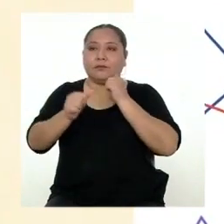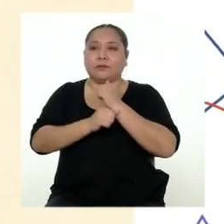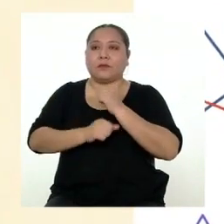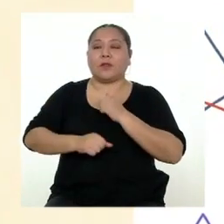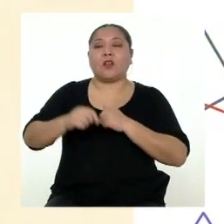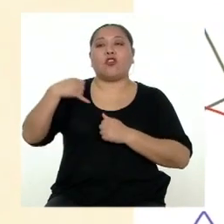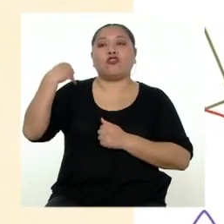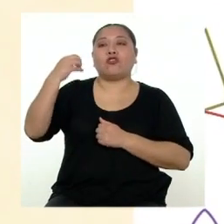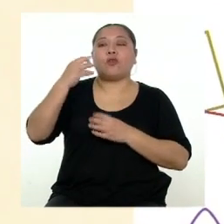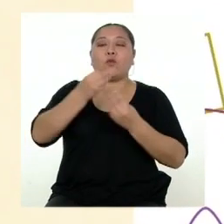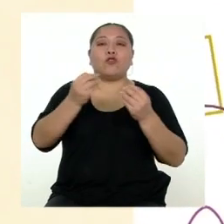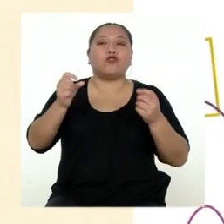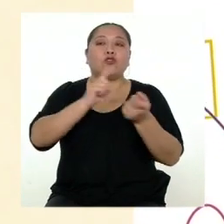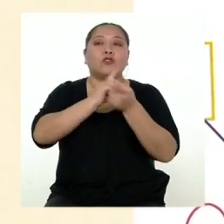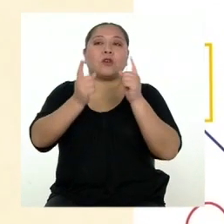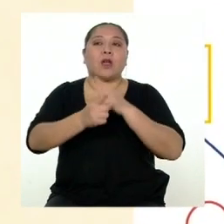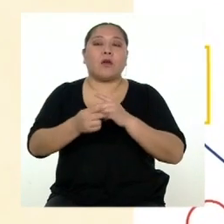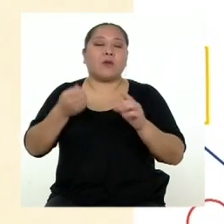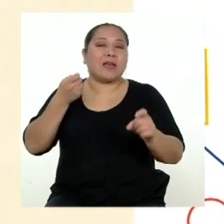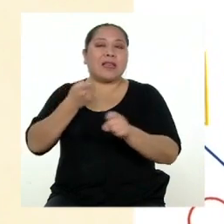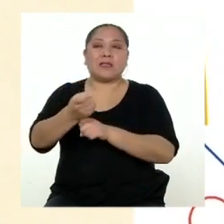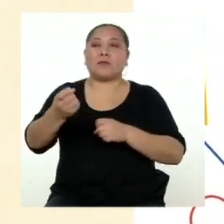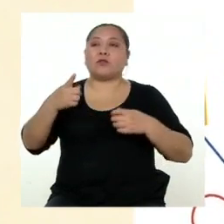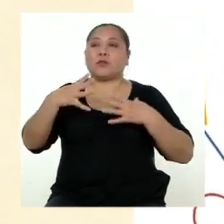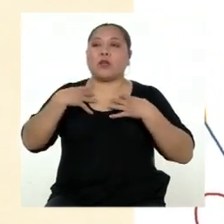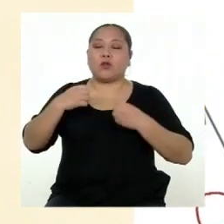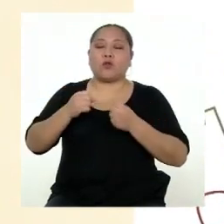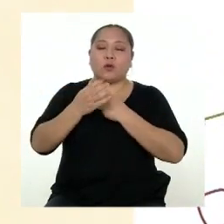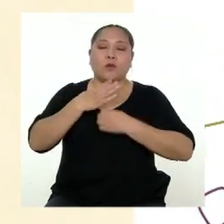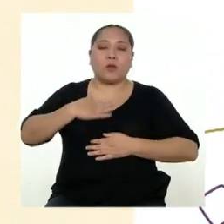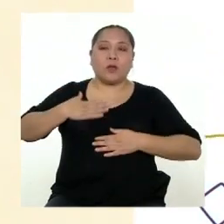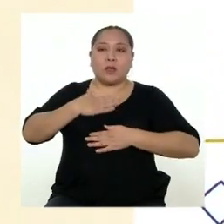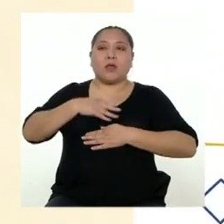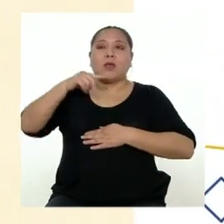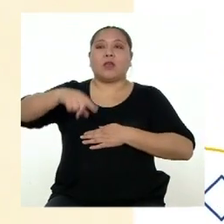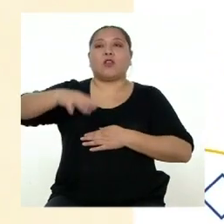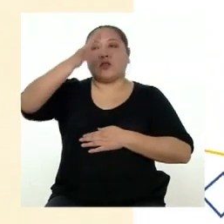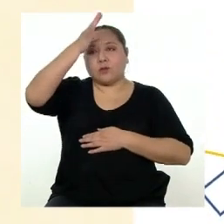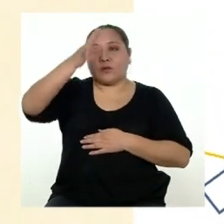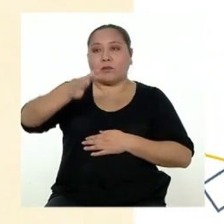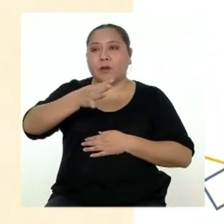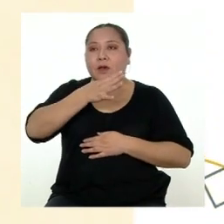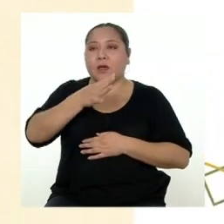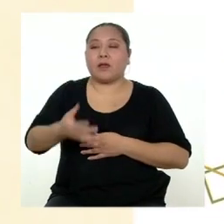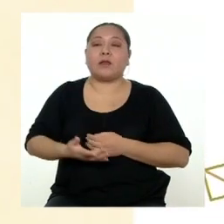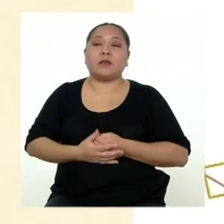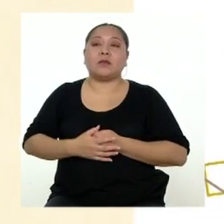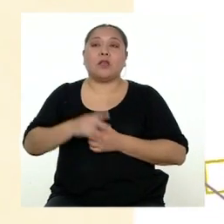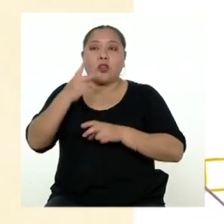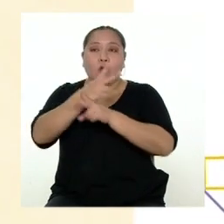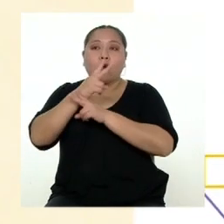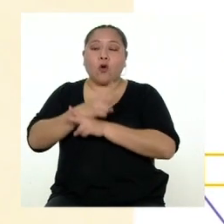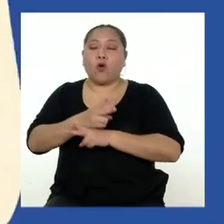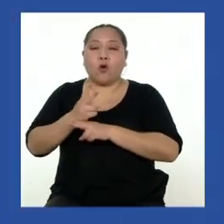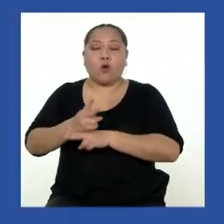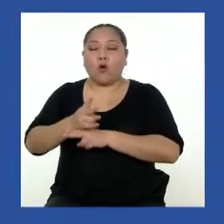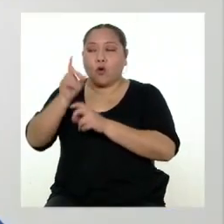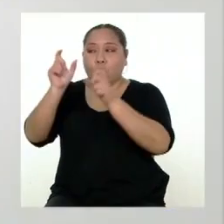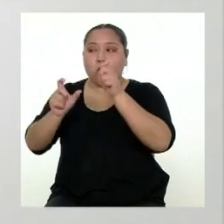adolescentes pasan por muchos cambios que afectan su salud y bienestar y lo que las madres, los padres y los cuidadores pueden hacer.